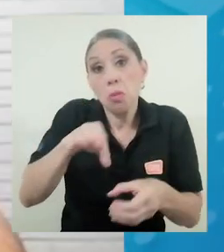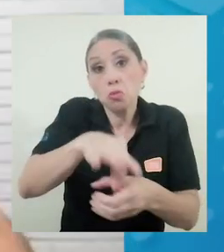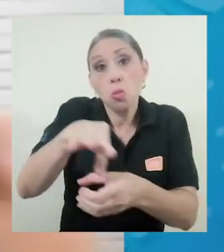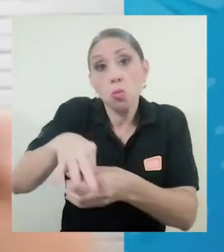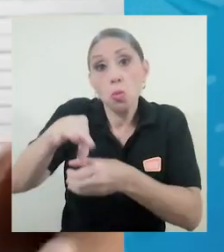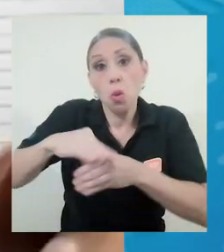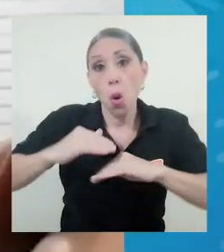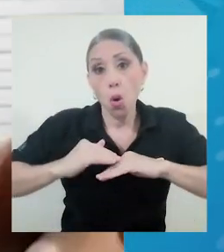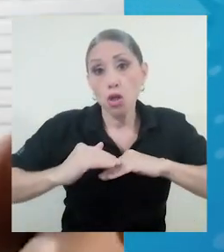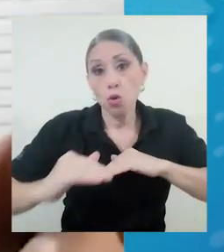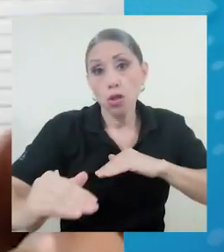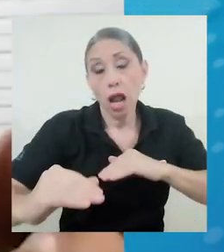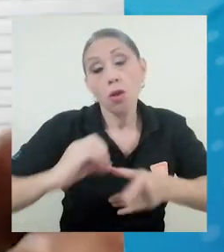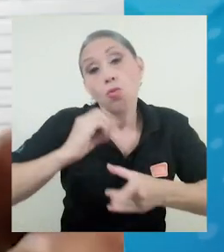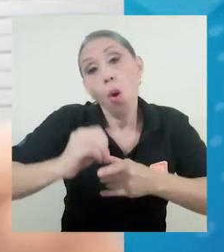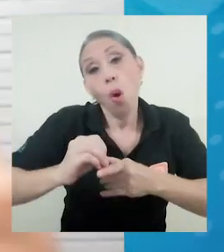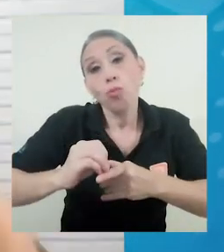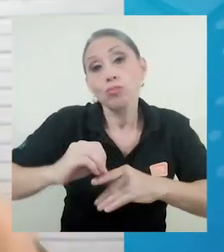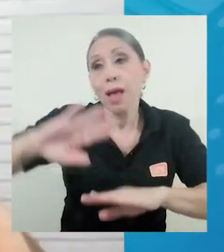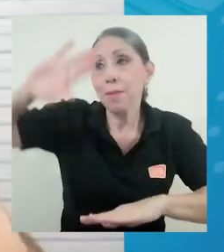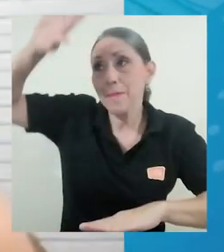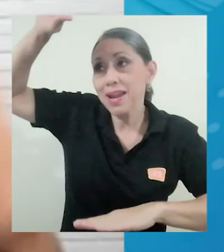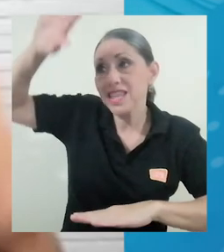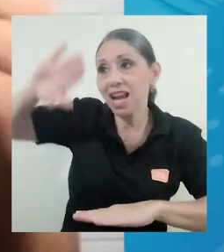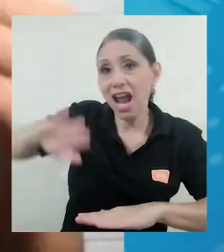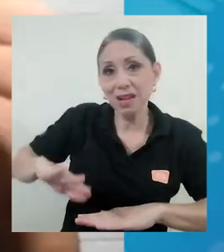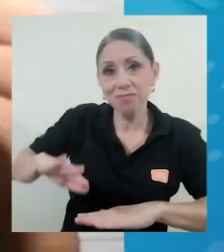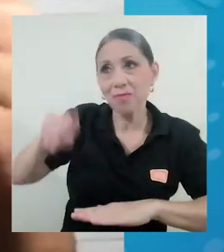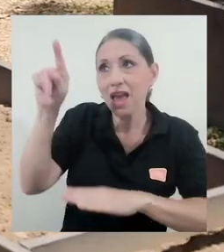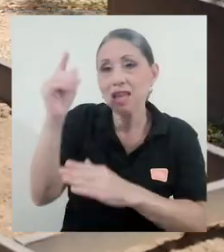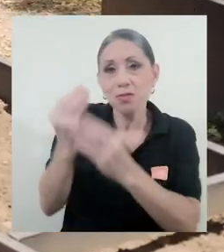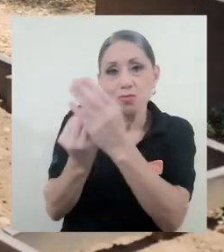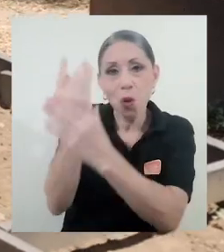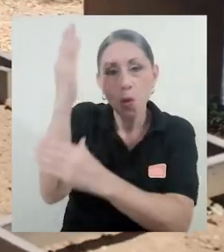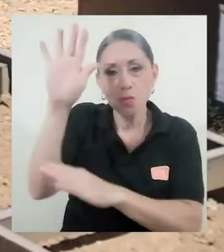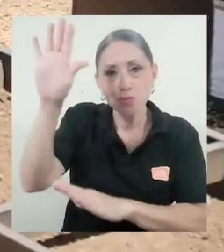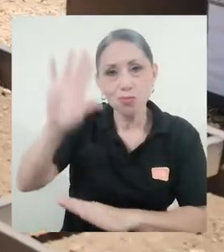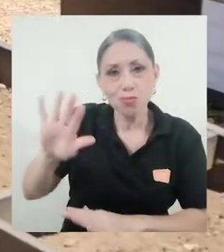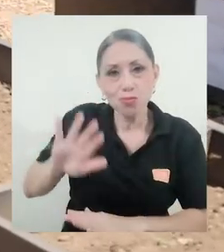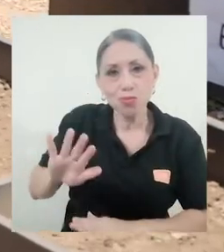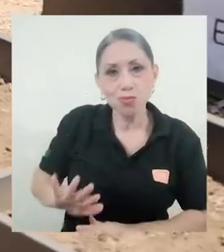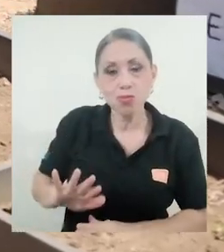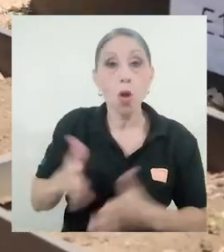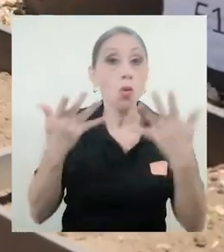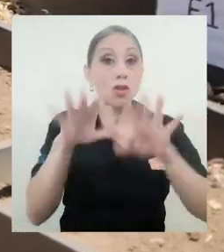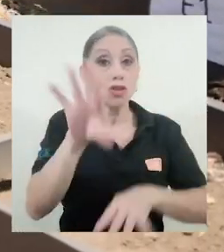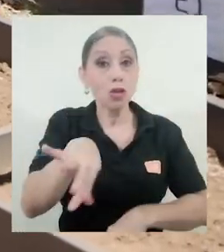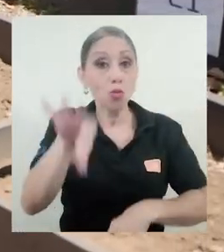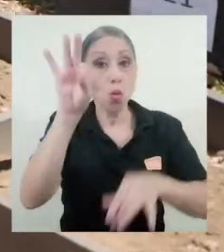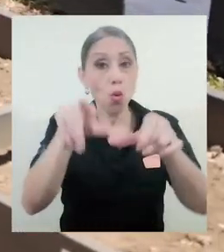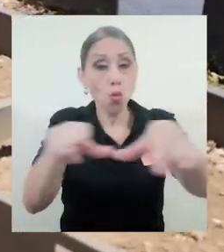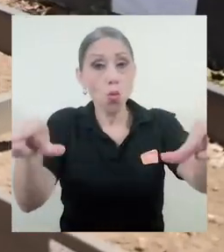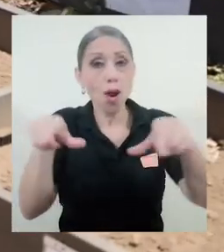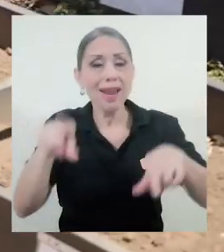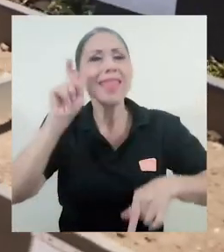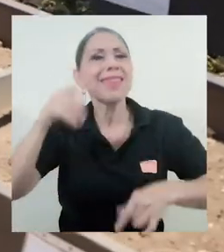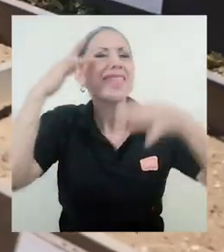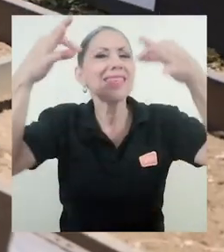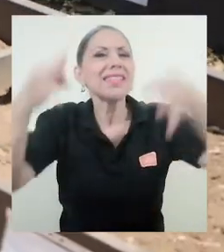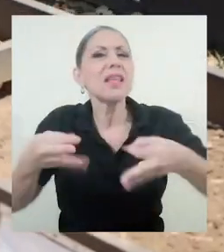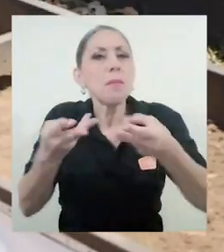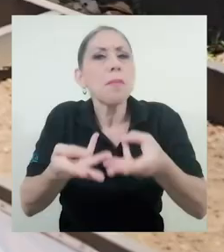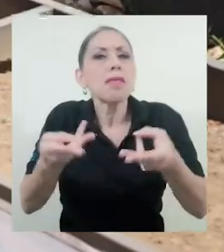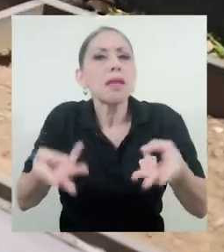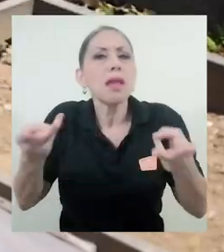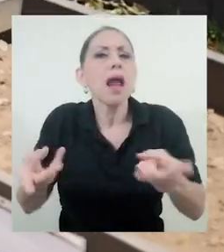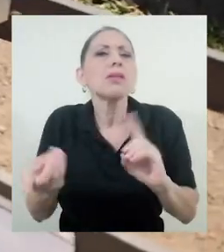podemos hacer una huerta horizontal o si tenemos que hacer una huerta vertical. Una vez elegido el espacio, se debe decidir